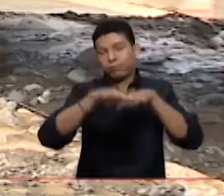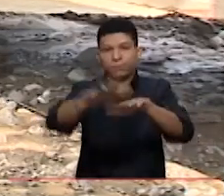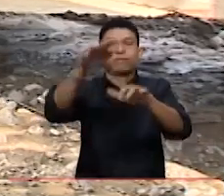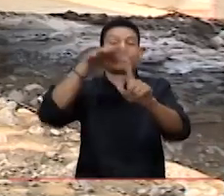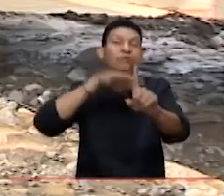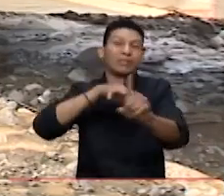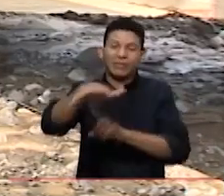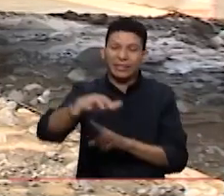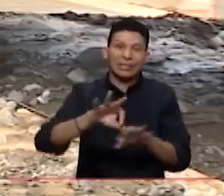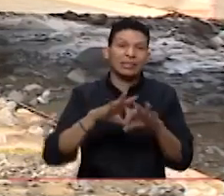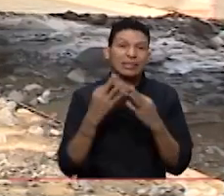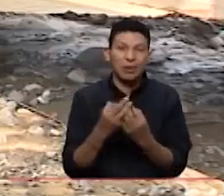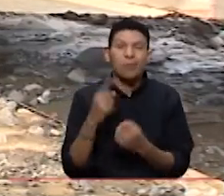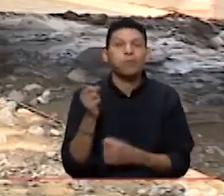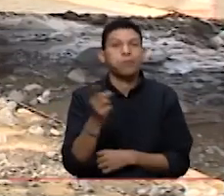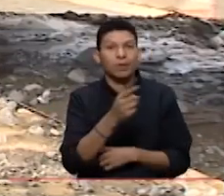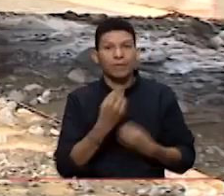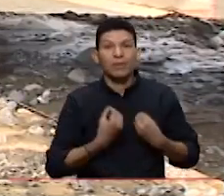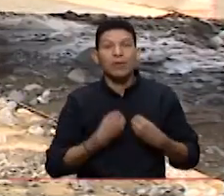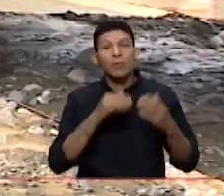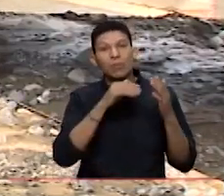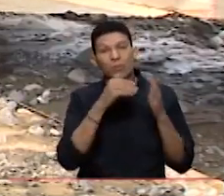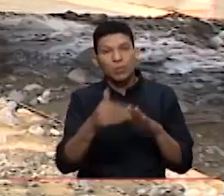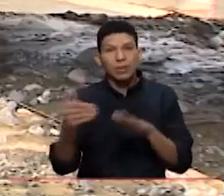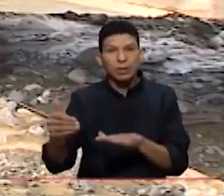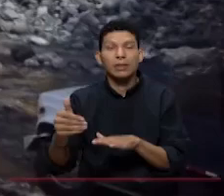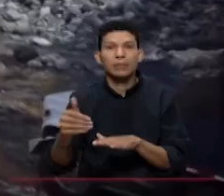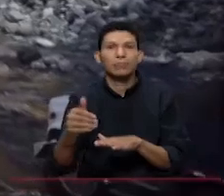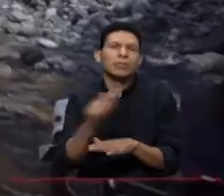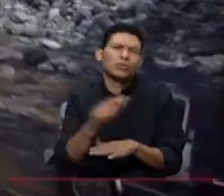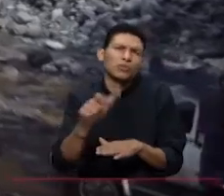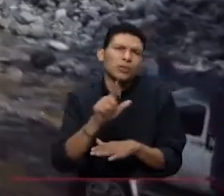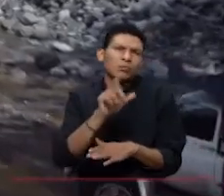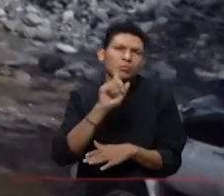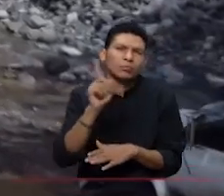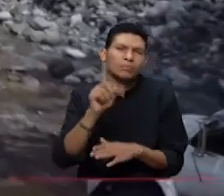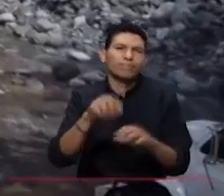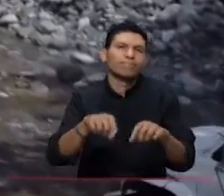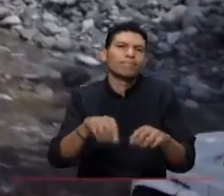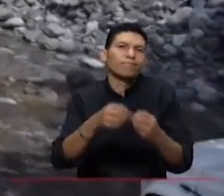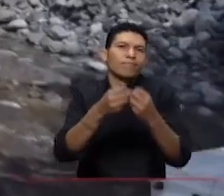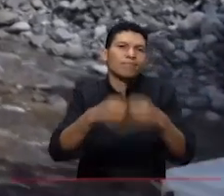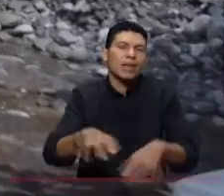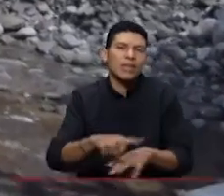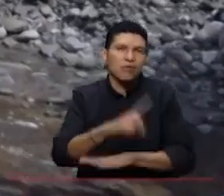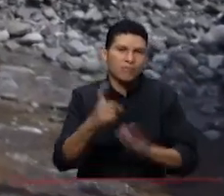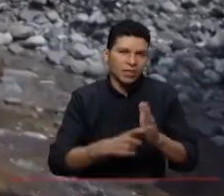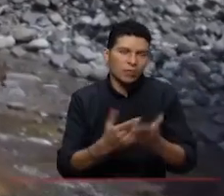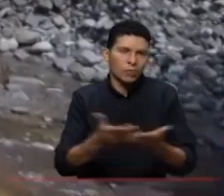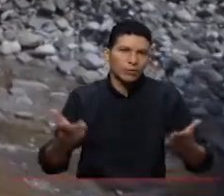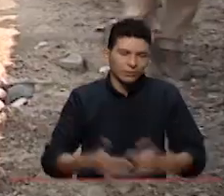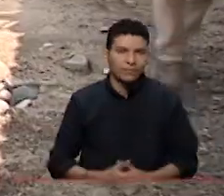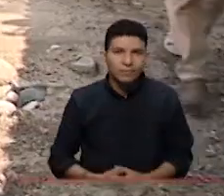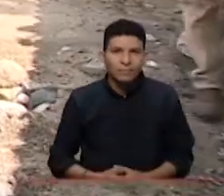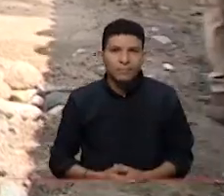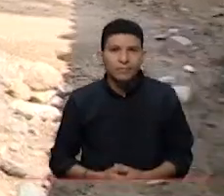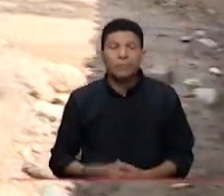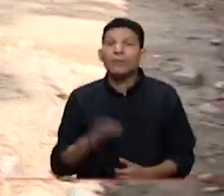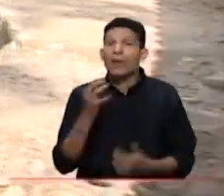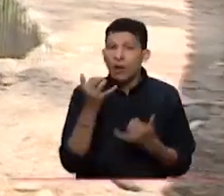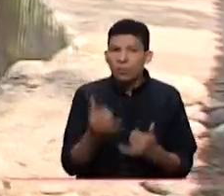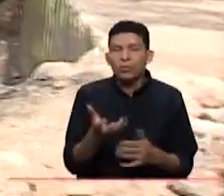una cantidad de familias donde hubieron muchas personas que perdieron todo. Actualmente, en este afluente, se adelantan obras de